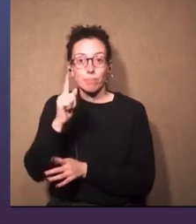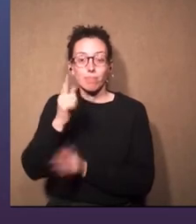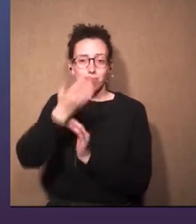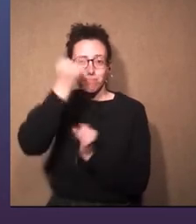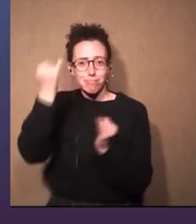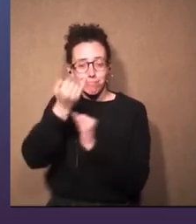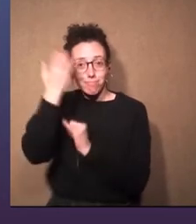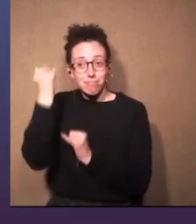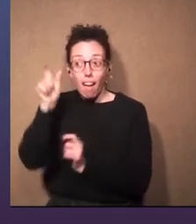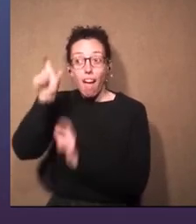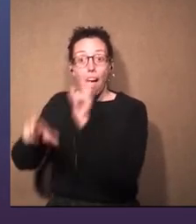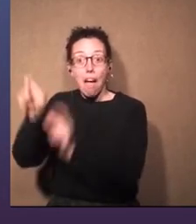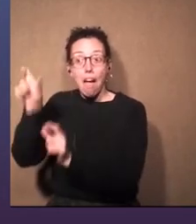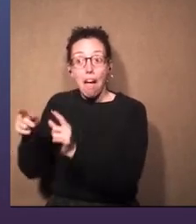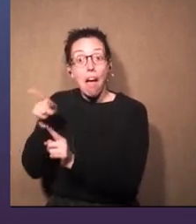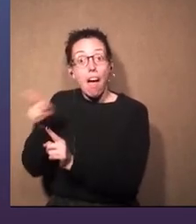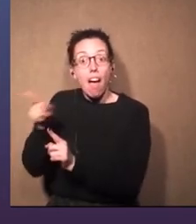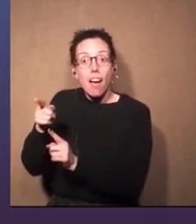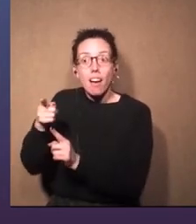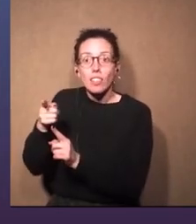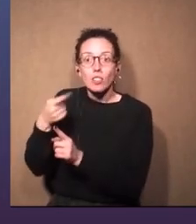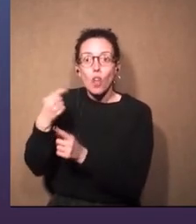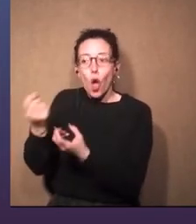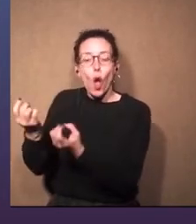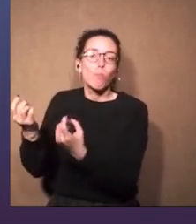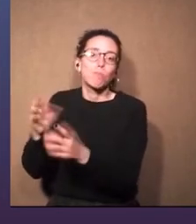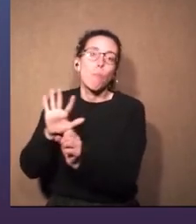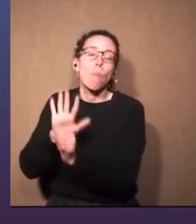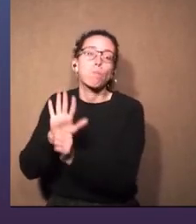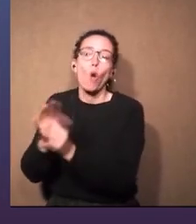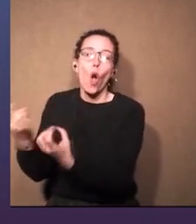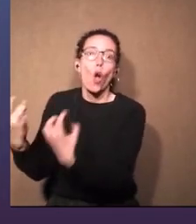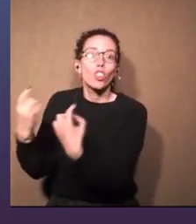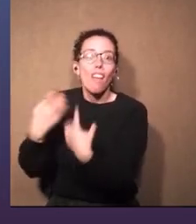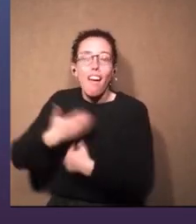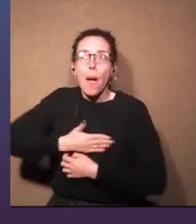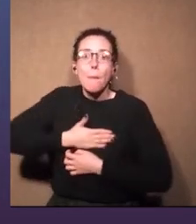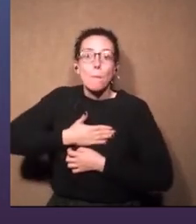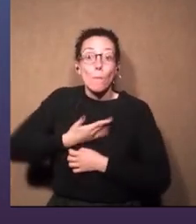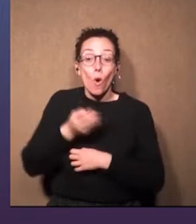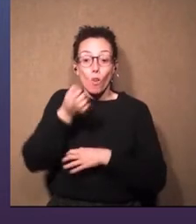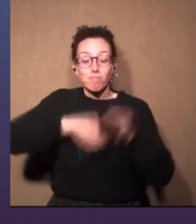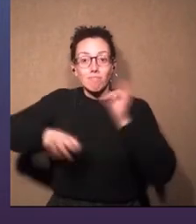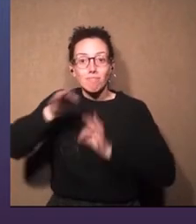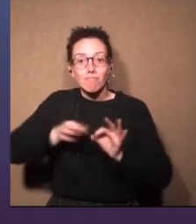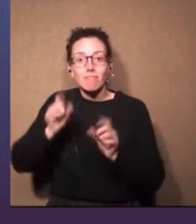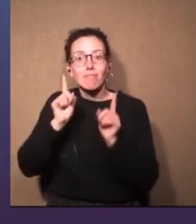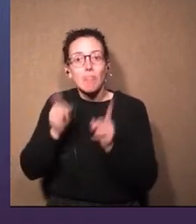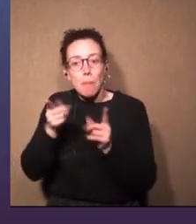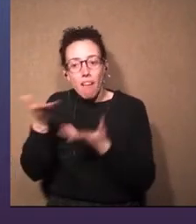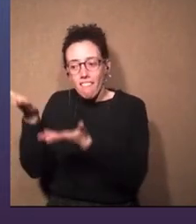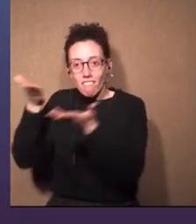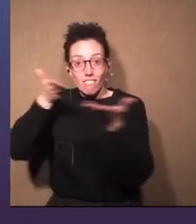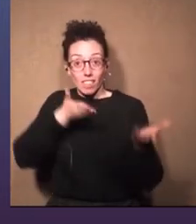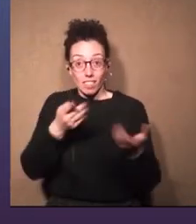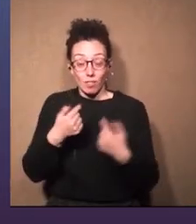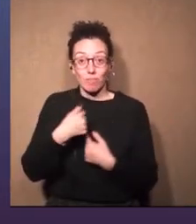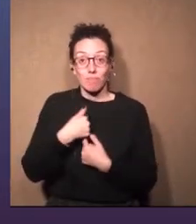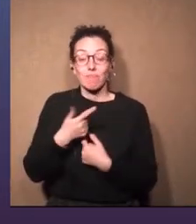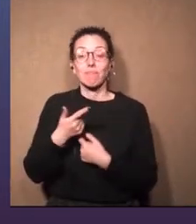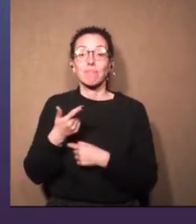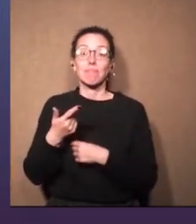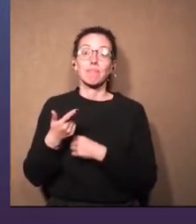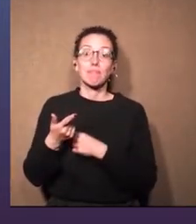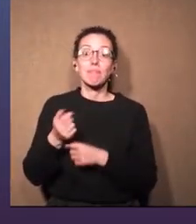de Plop que me transmitió su amor por el teatro, y además me abrieron sus puertas